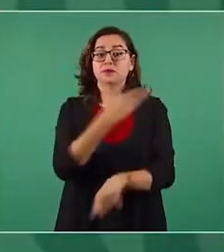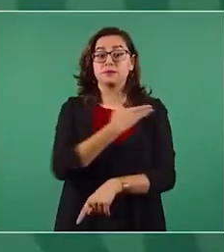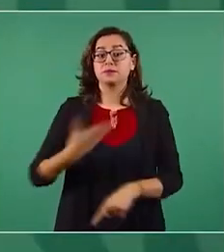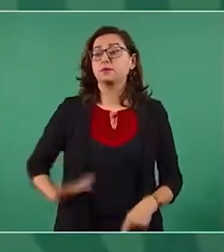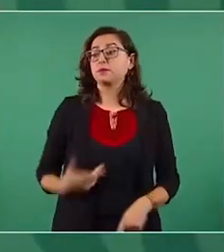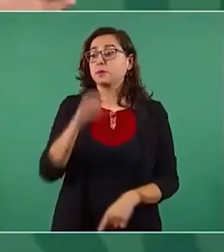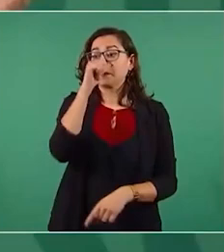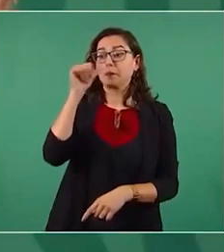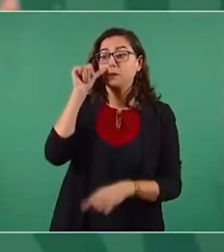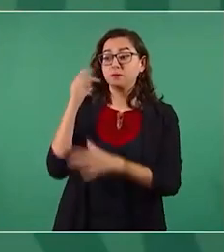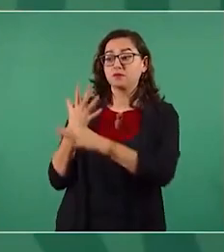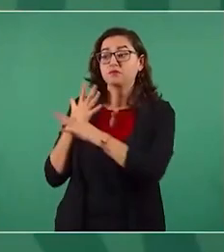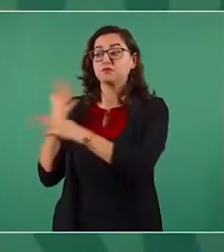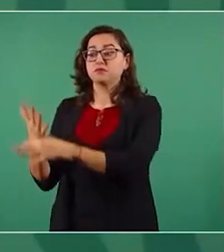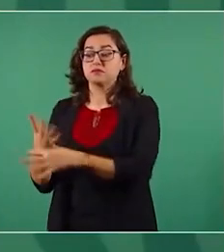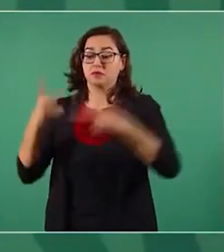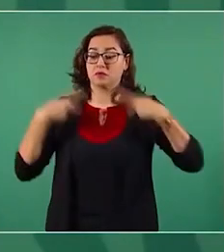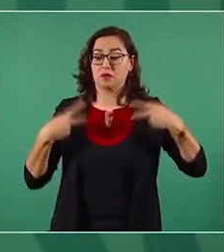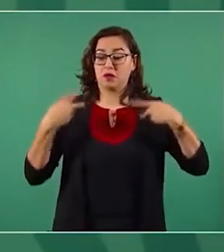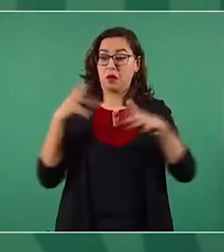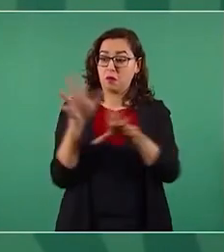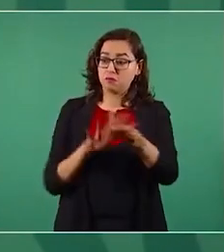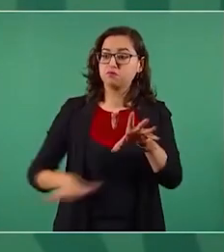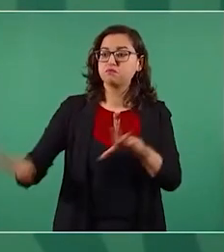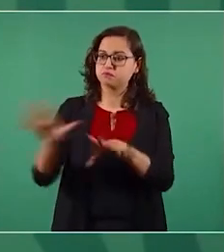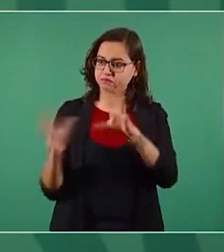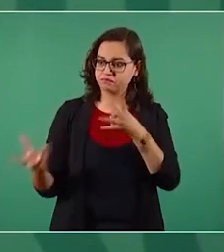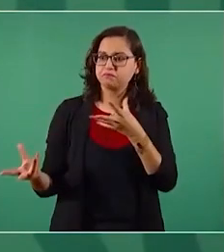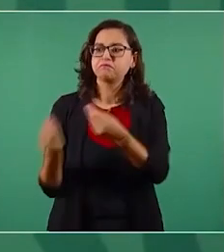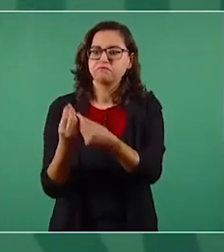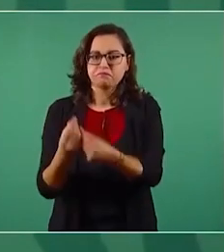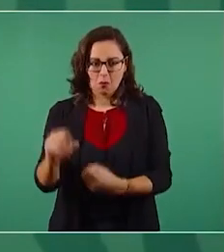¿cómo resistimos nosotros las